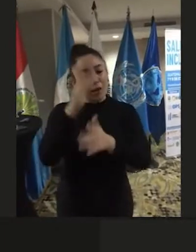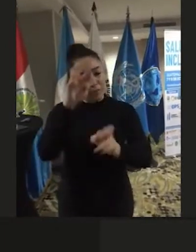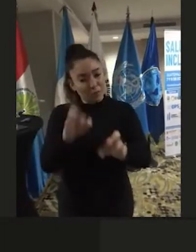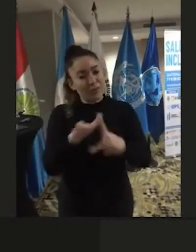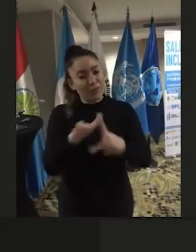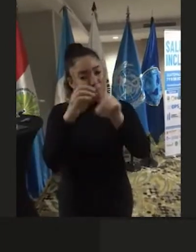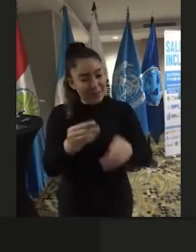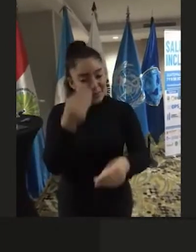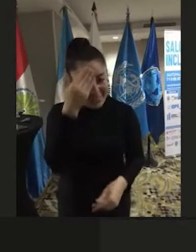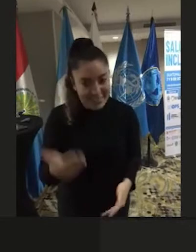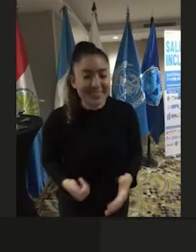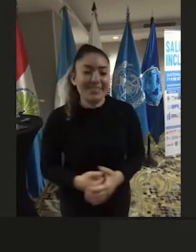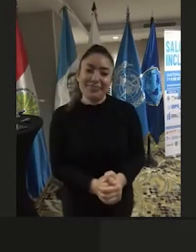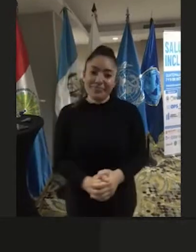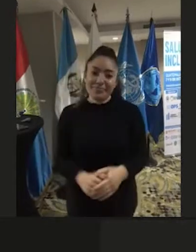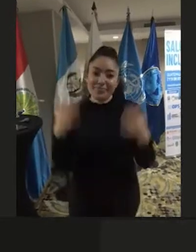Muchas gracias.